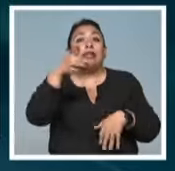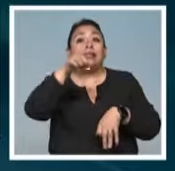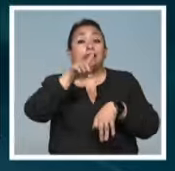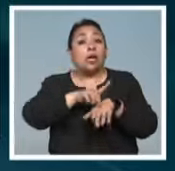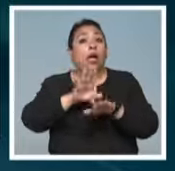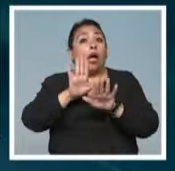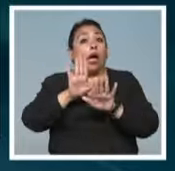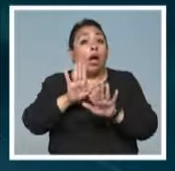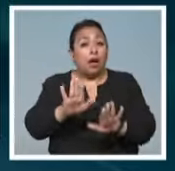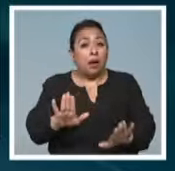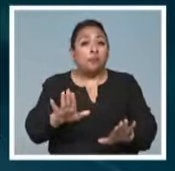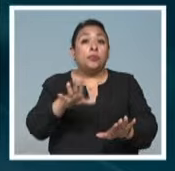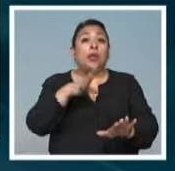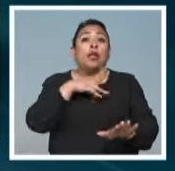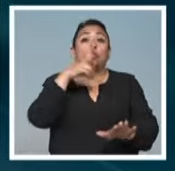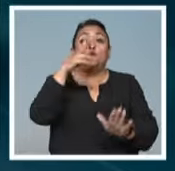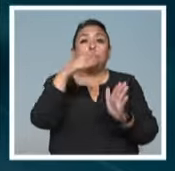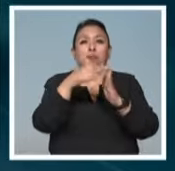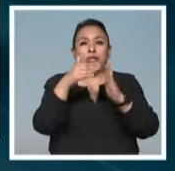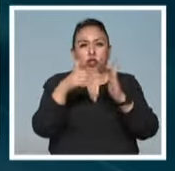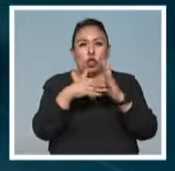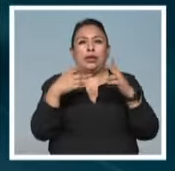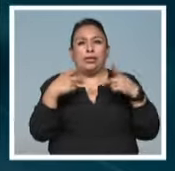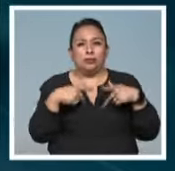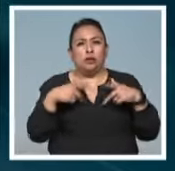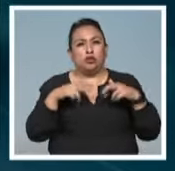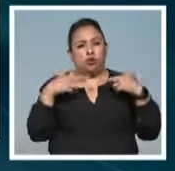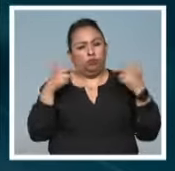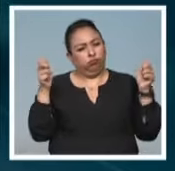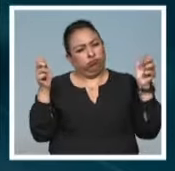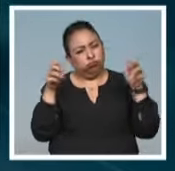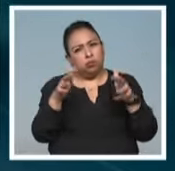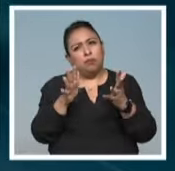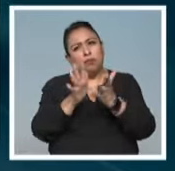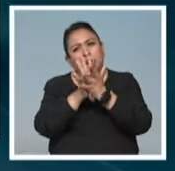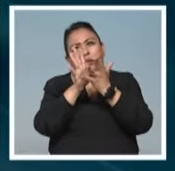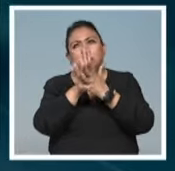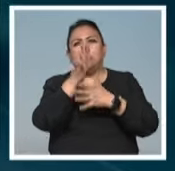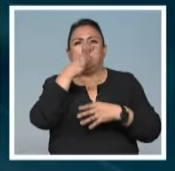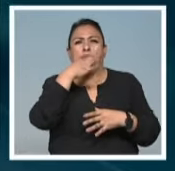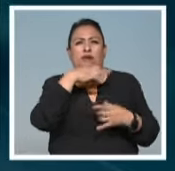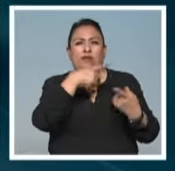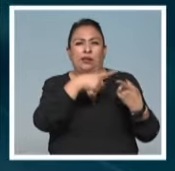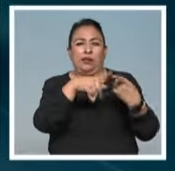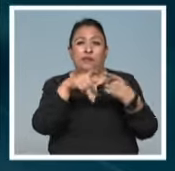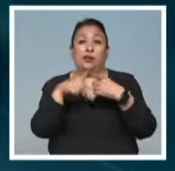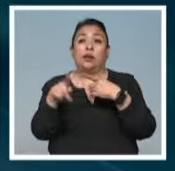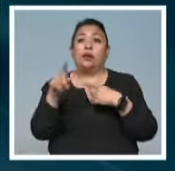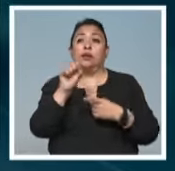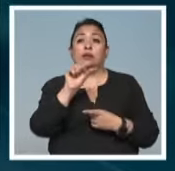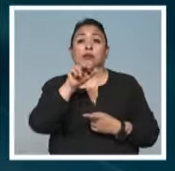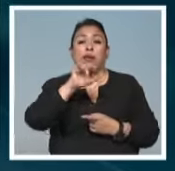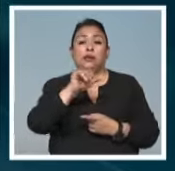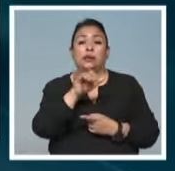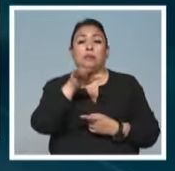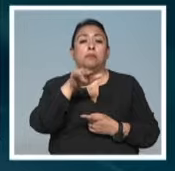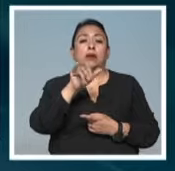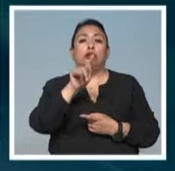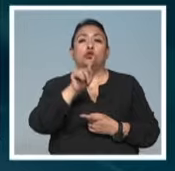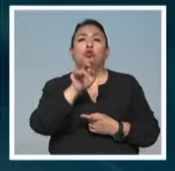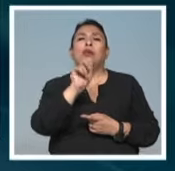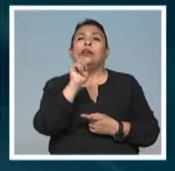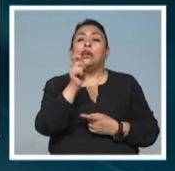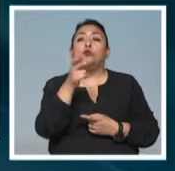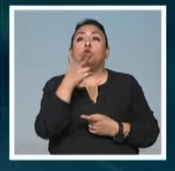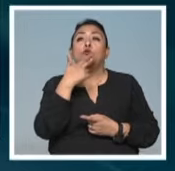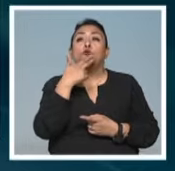días. Alrededor de dos millones de personas se reúnen para participar en las festividades. El Sanja Matsuri se distingue por el